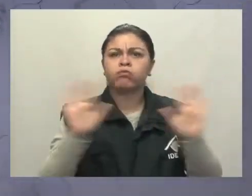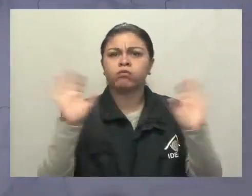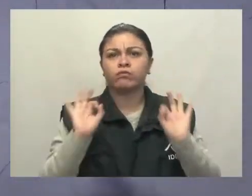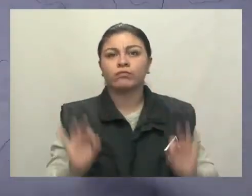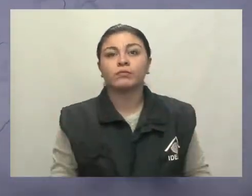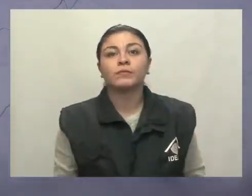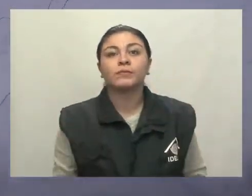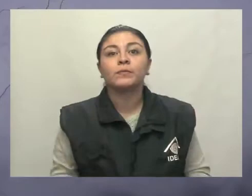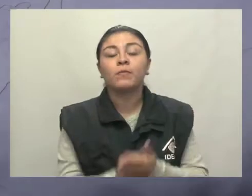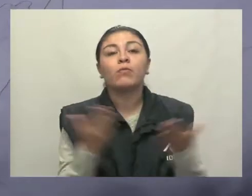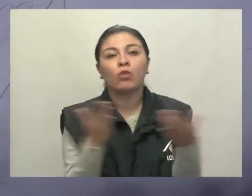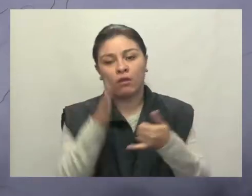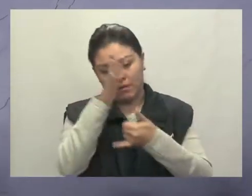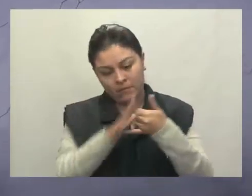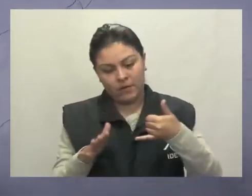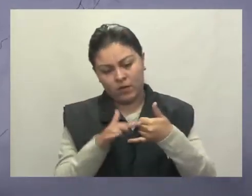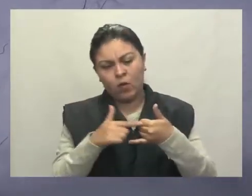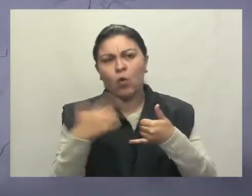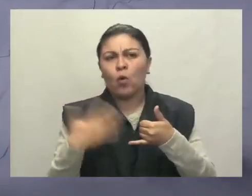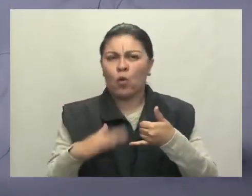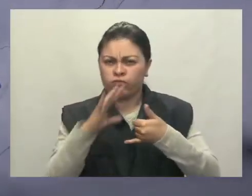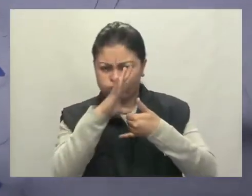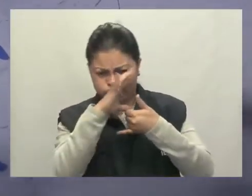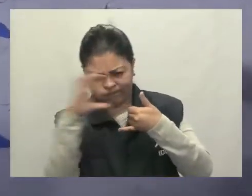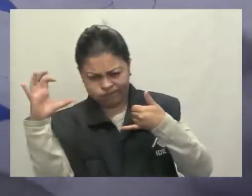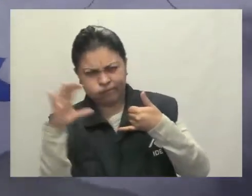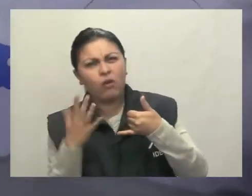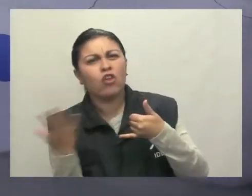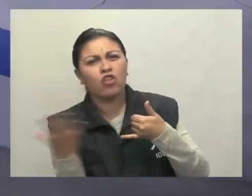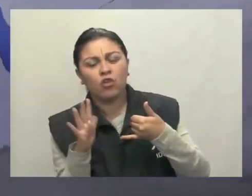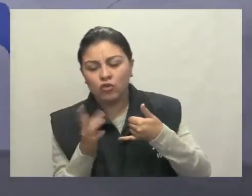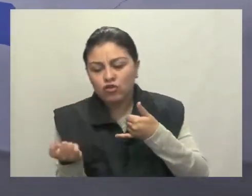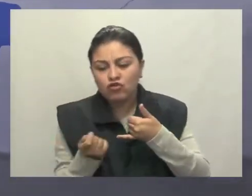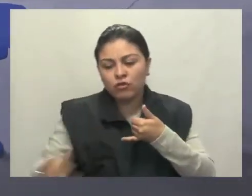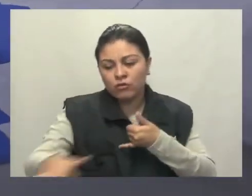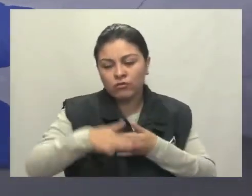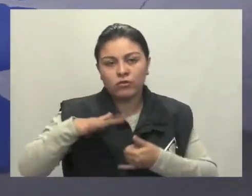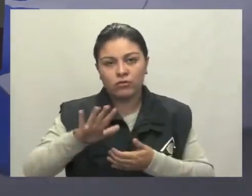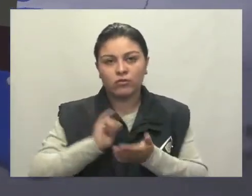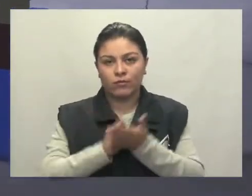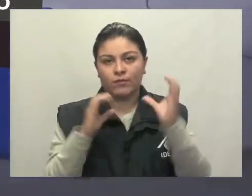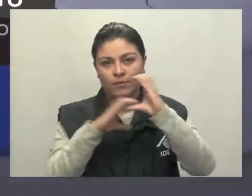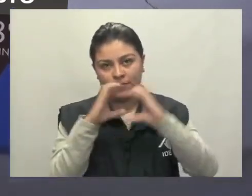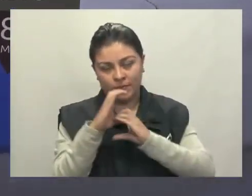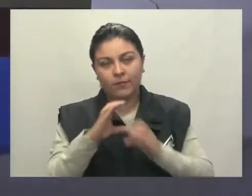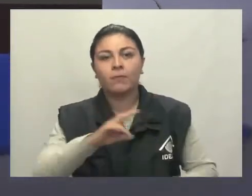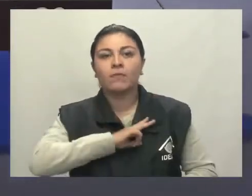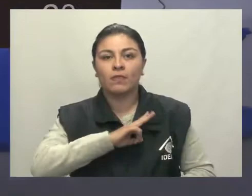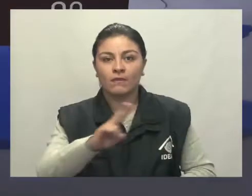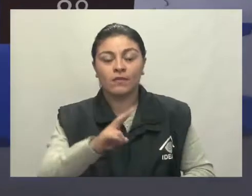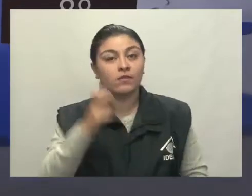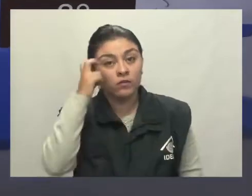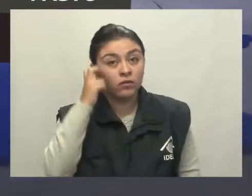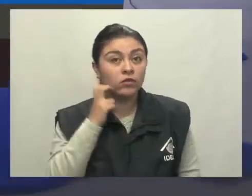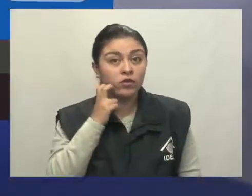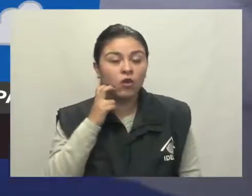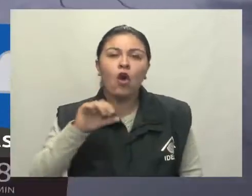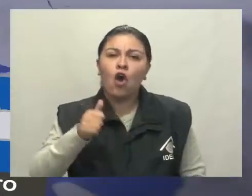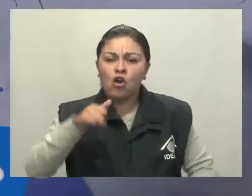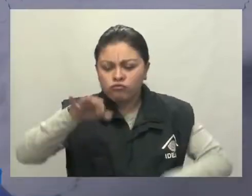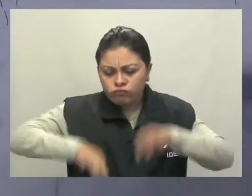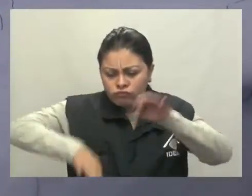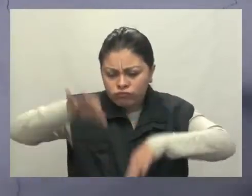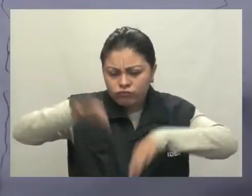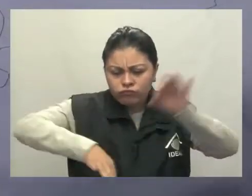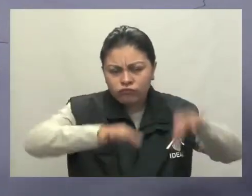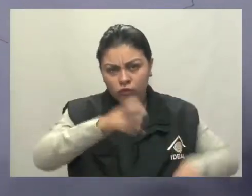La zona del Pacífico espera cielo cubierto con lluvias en zonas cercanas a la costa del Cauca, Valle del Cauca y Chocó, con lloviznas